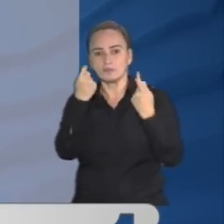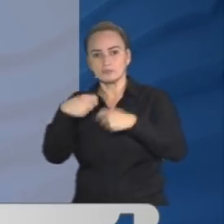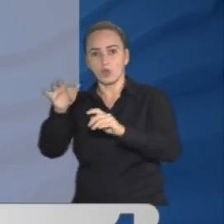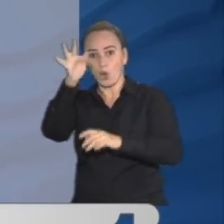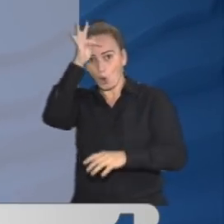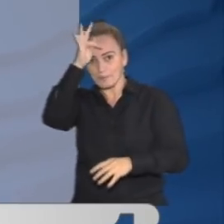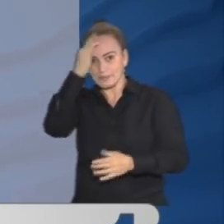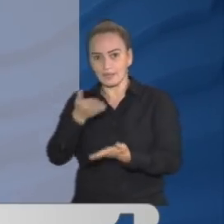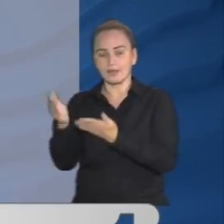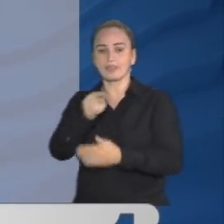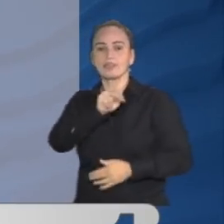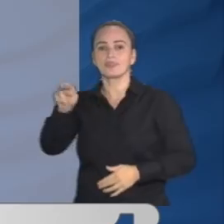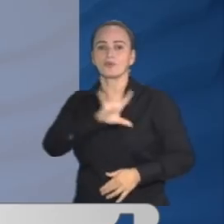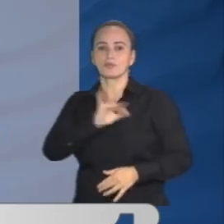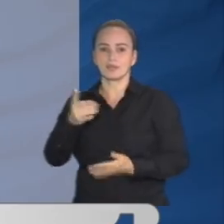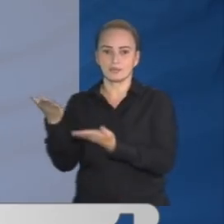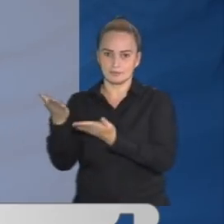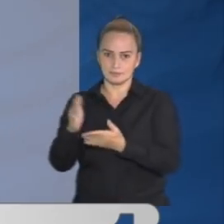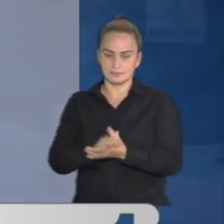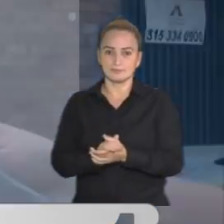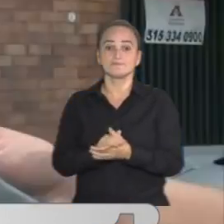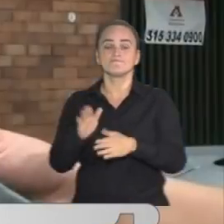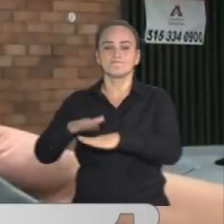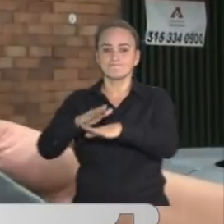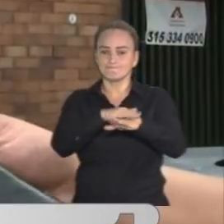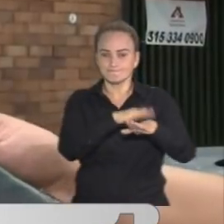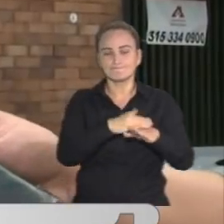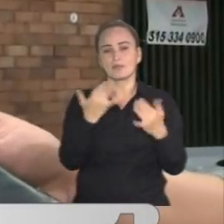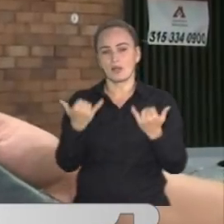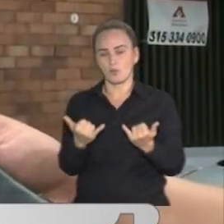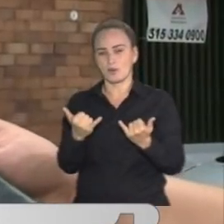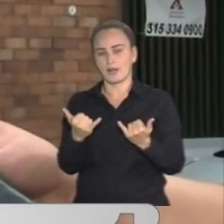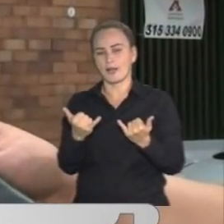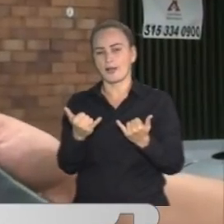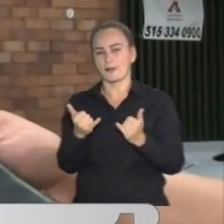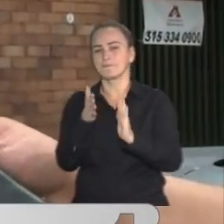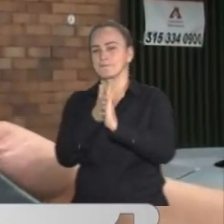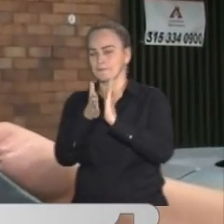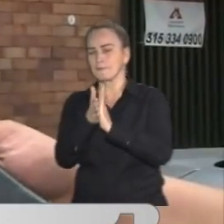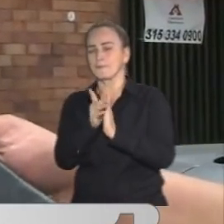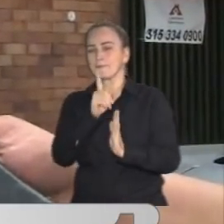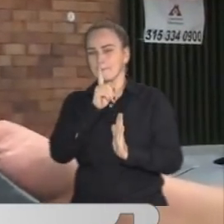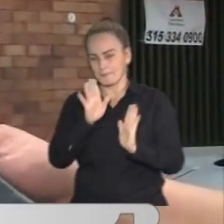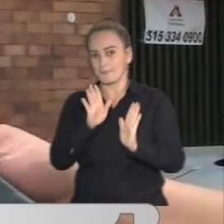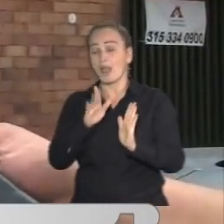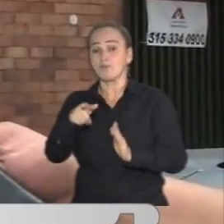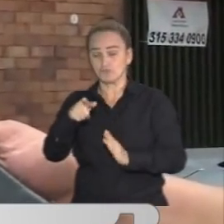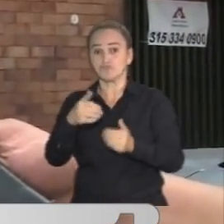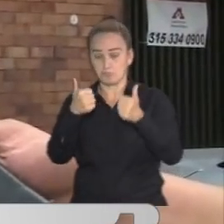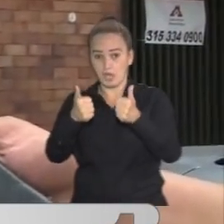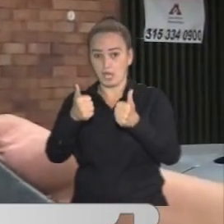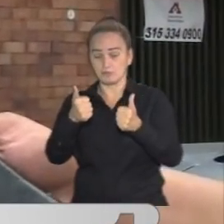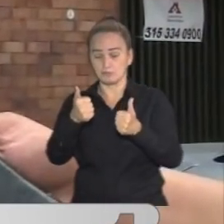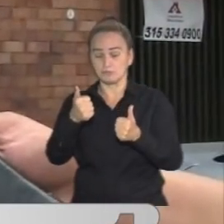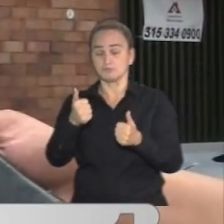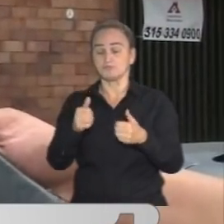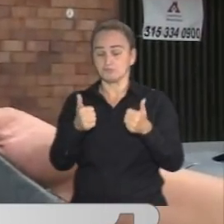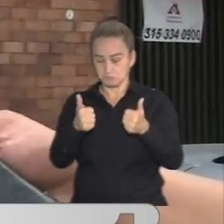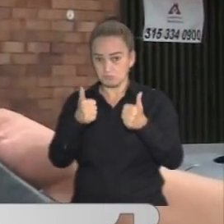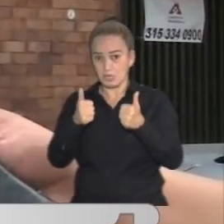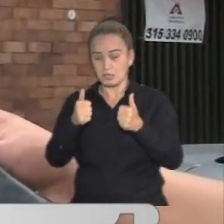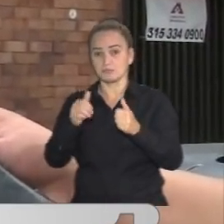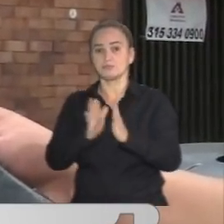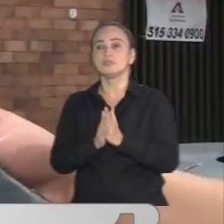médica en esta clínica del norte de la capital del Valle. Tiene un pronóstico reservado, está consciente, gracias a Dios, eso